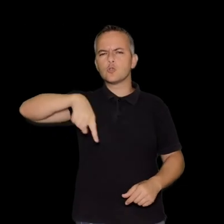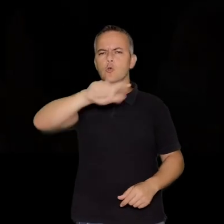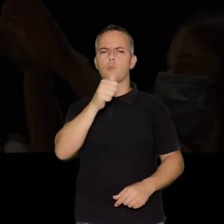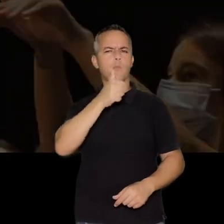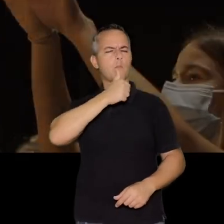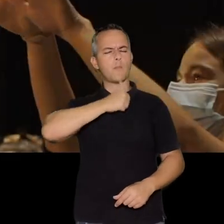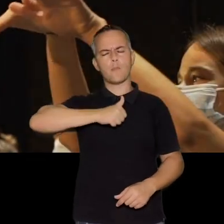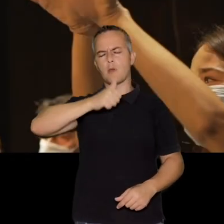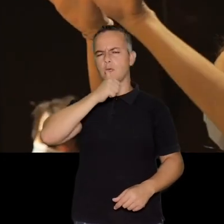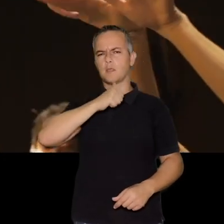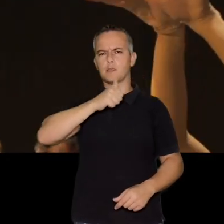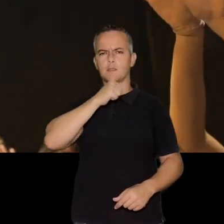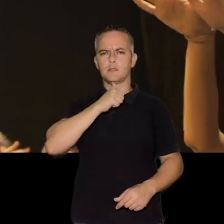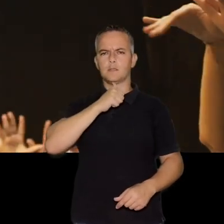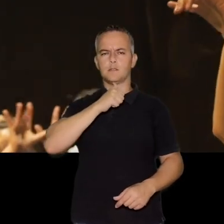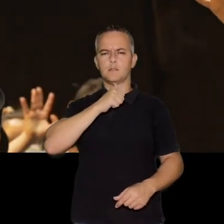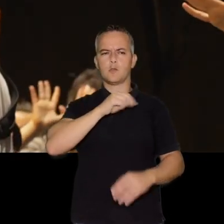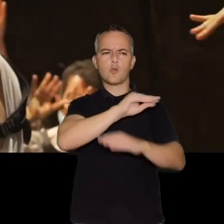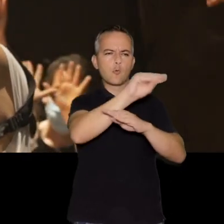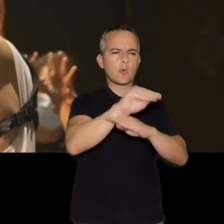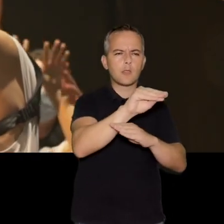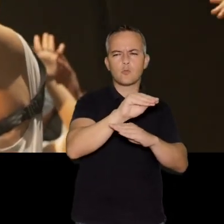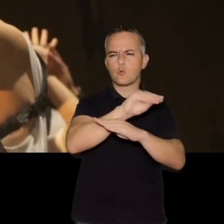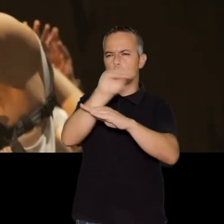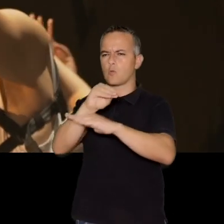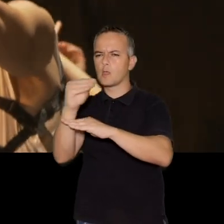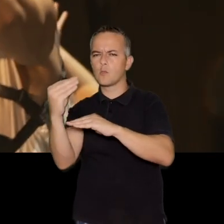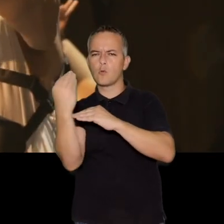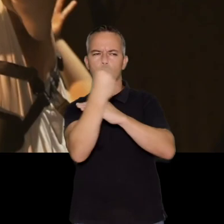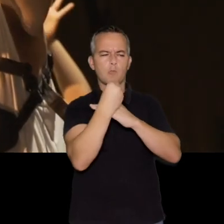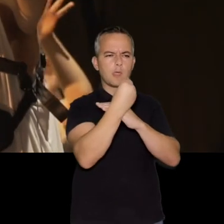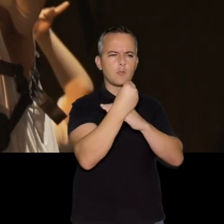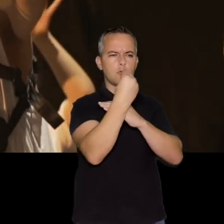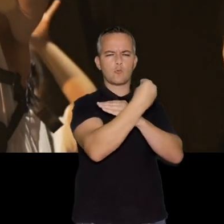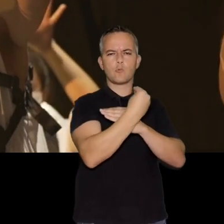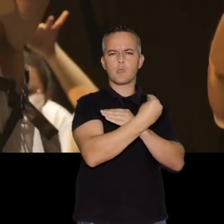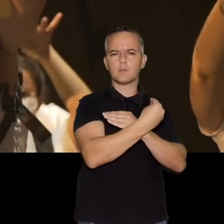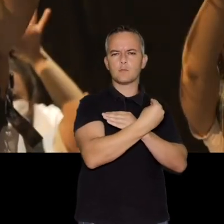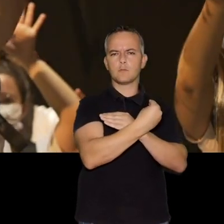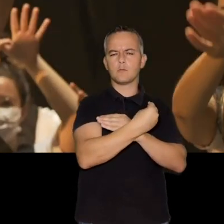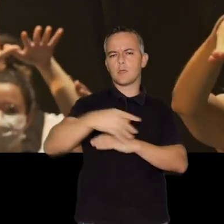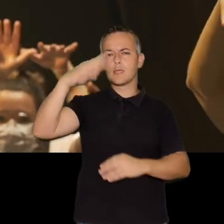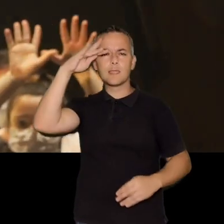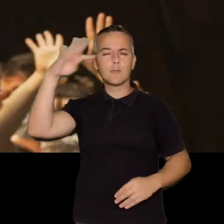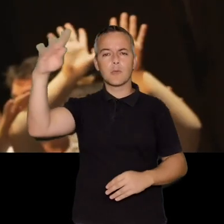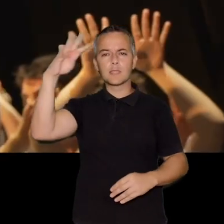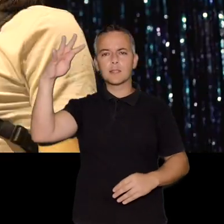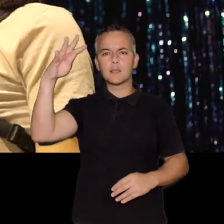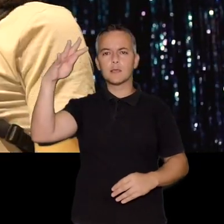siendo pacientes las unas con las otras, siendo cuidadosas las unas con las otras,